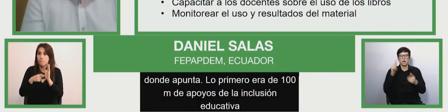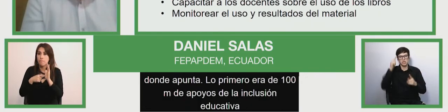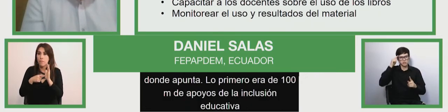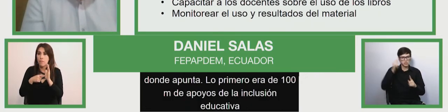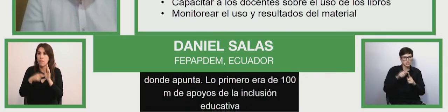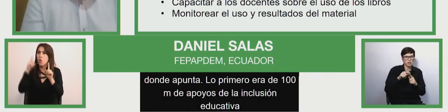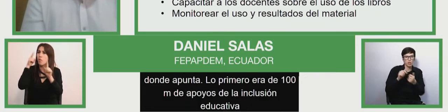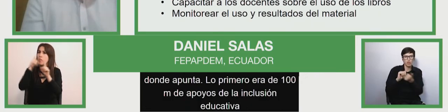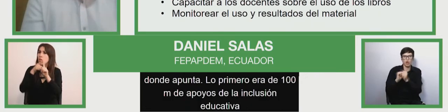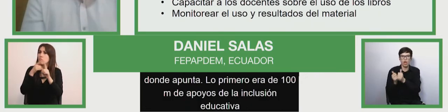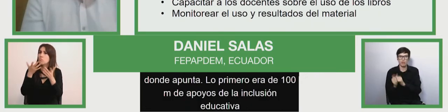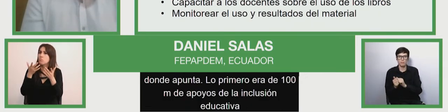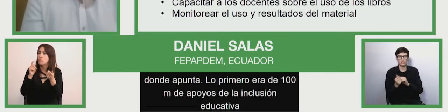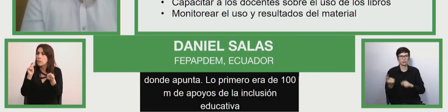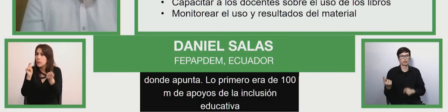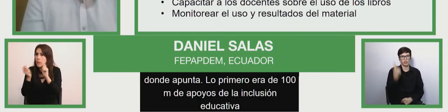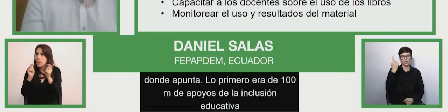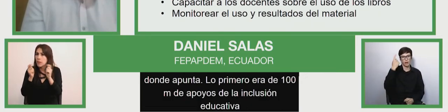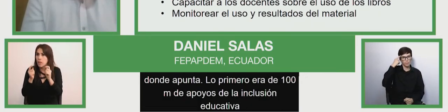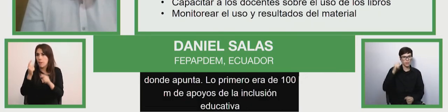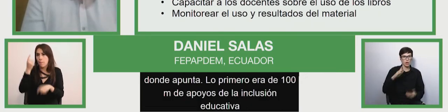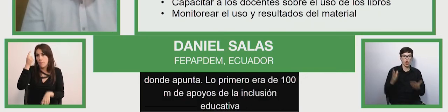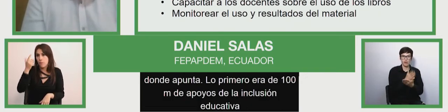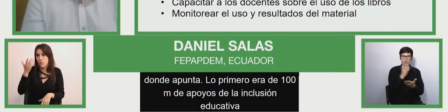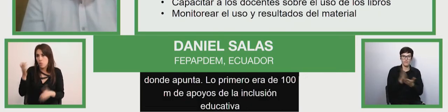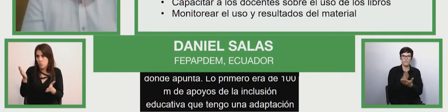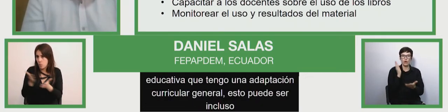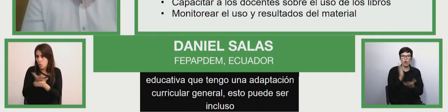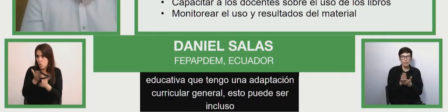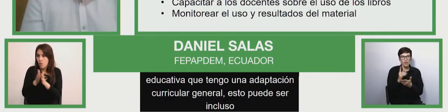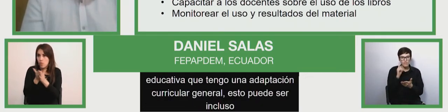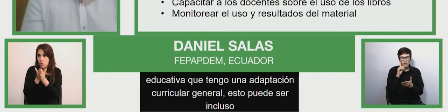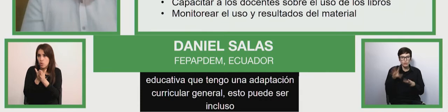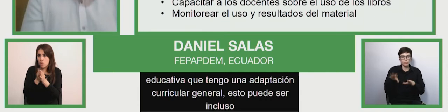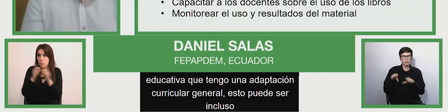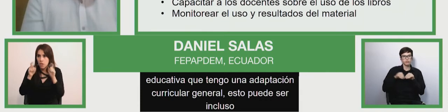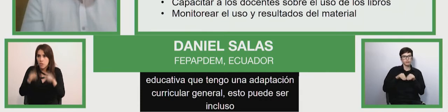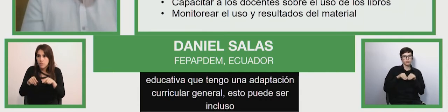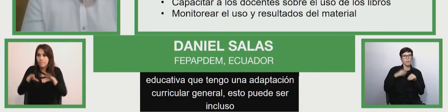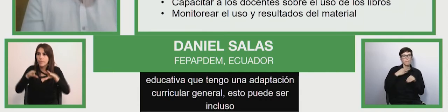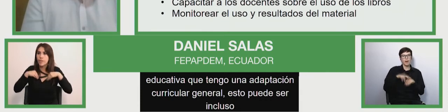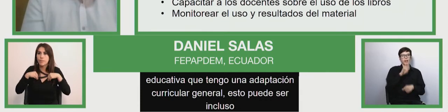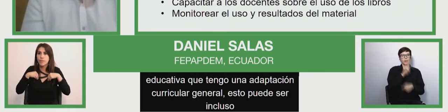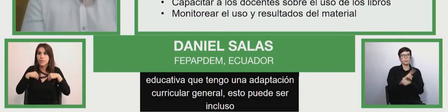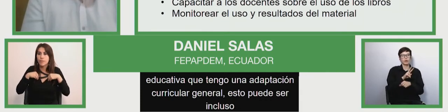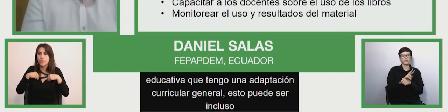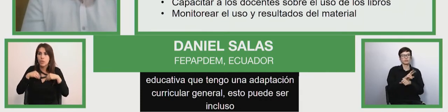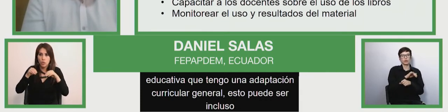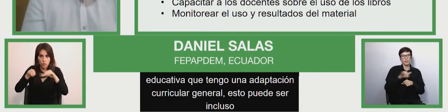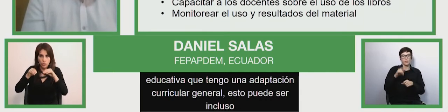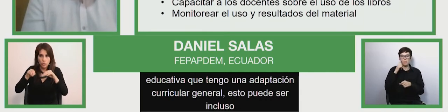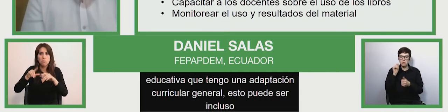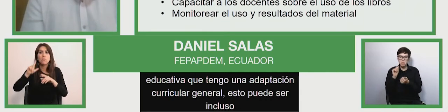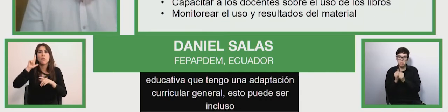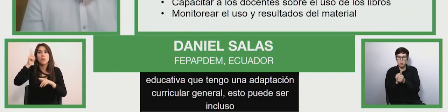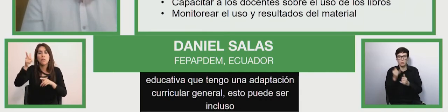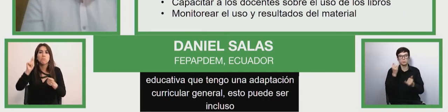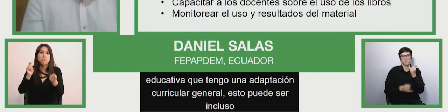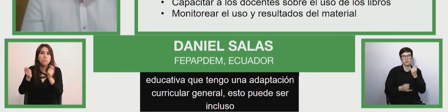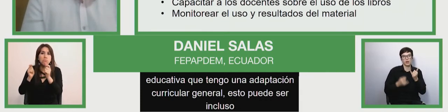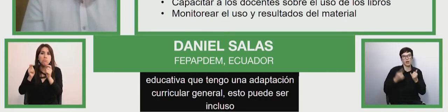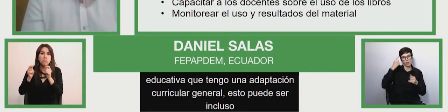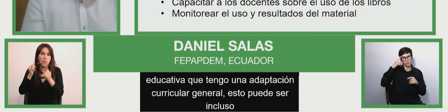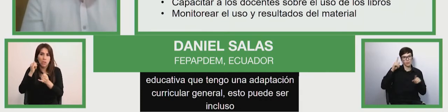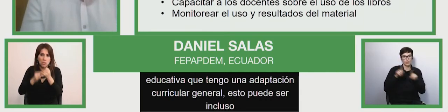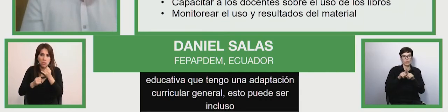adaptaciones generales. Sin embargo, el libro tenía que tomarse un poco esa licencia para que sea el docente en última instancia quien haga los ajustes finales, pero donde ya